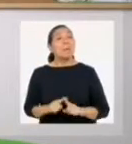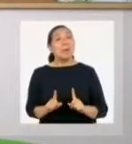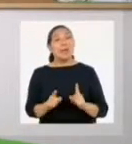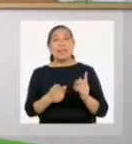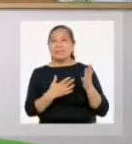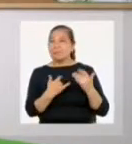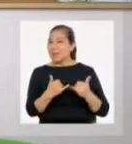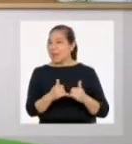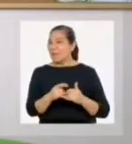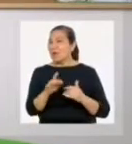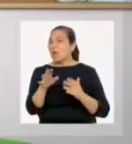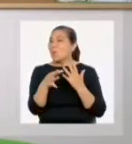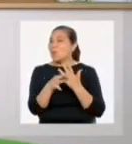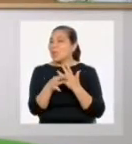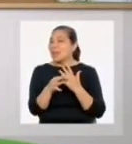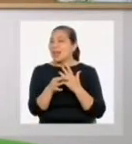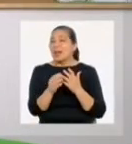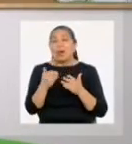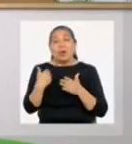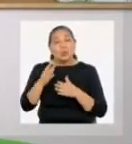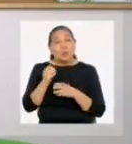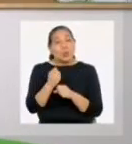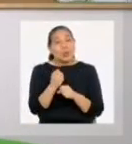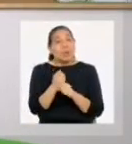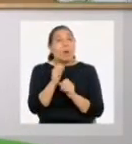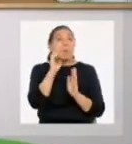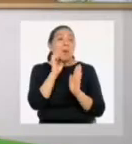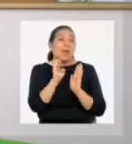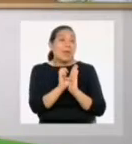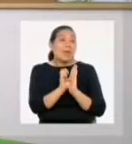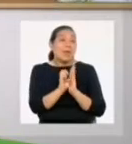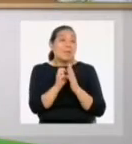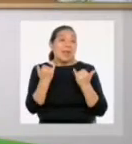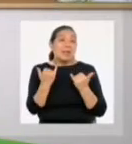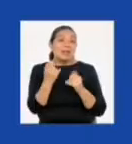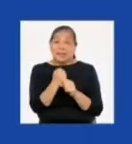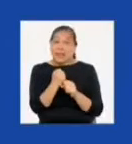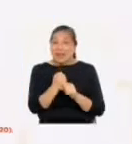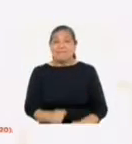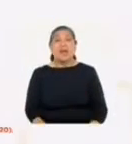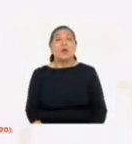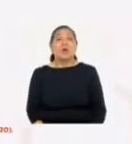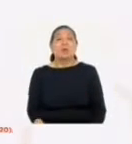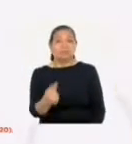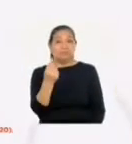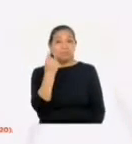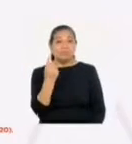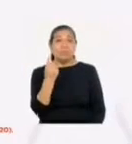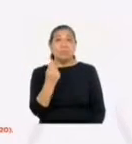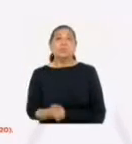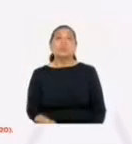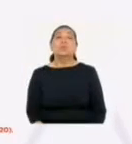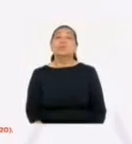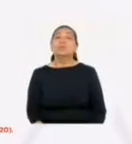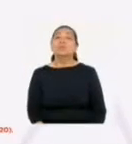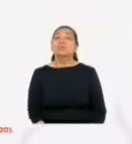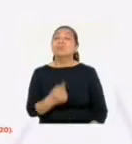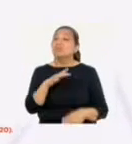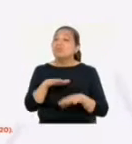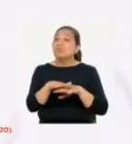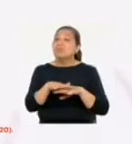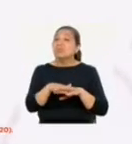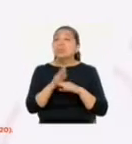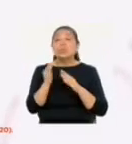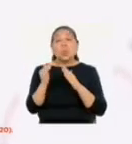Se esperaba que las casadas desempeñaran, por ejemplo, estas funciones. Uno, una eficaz